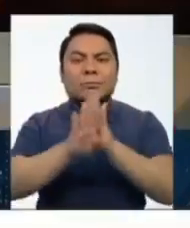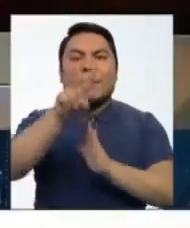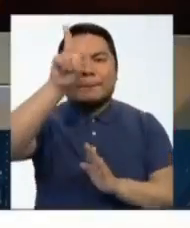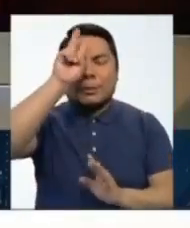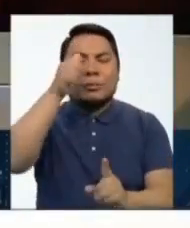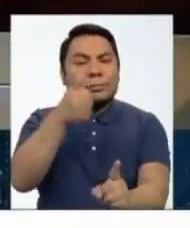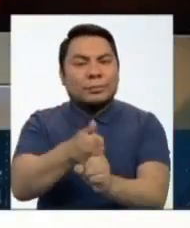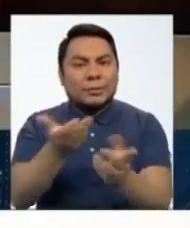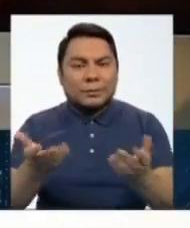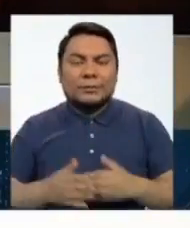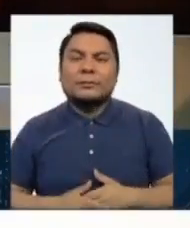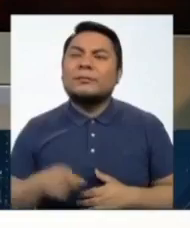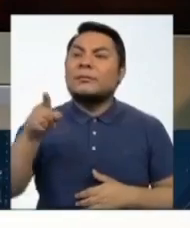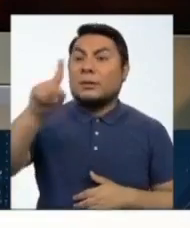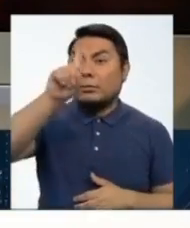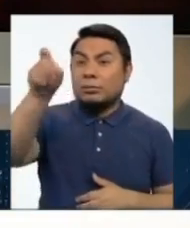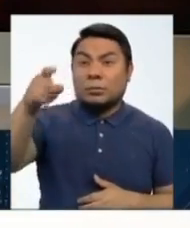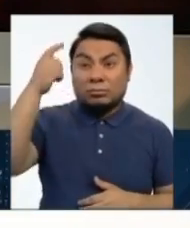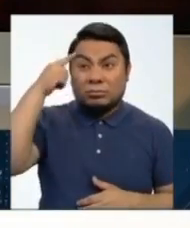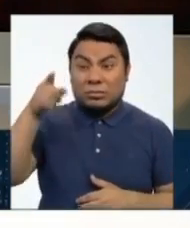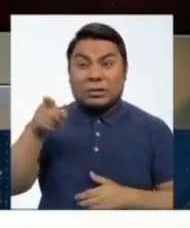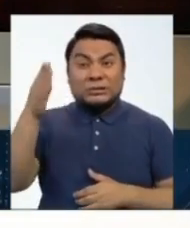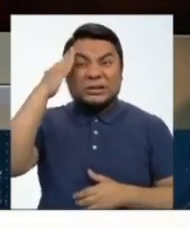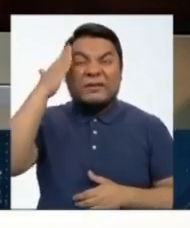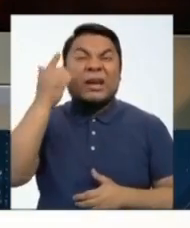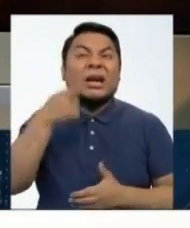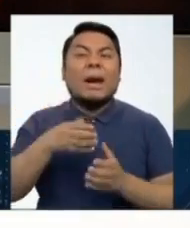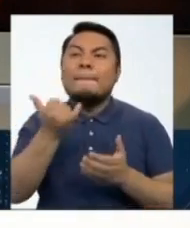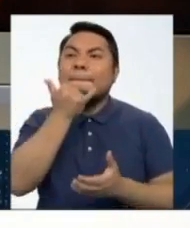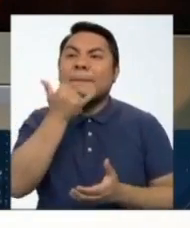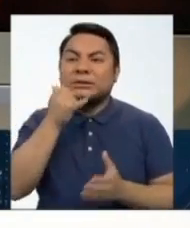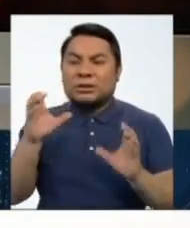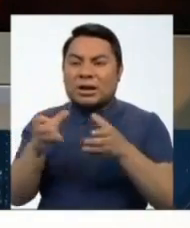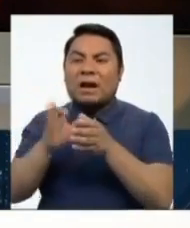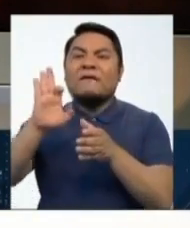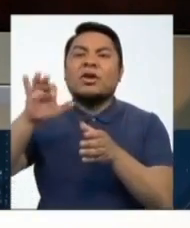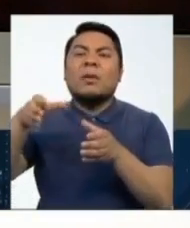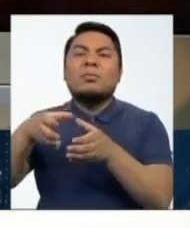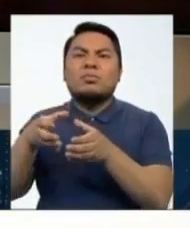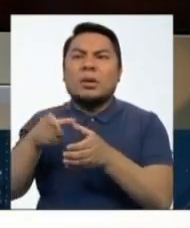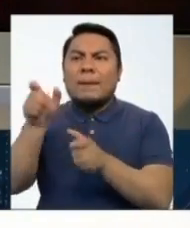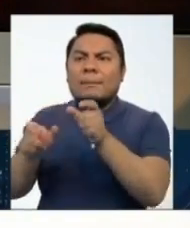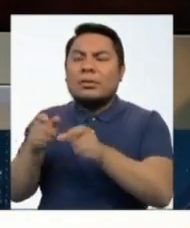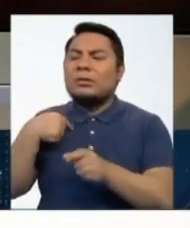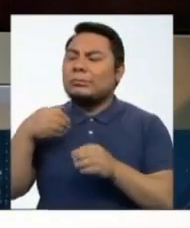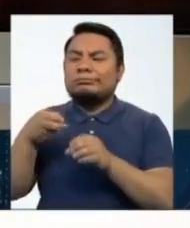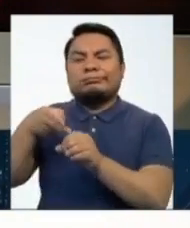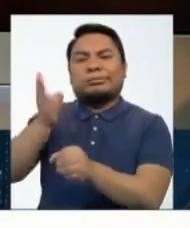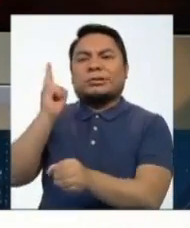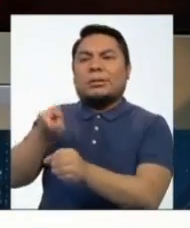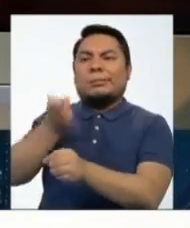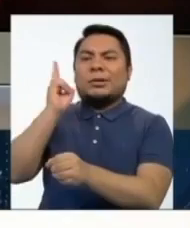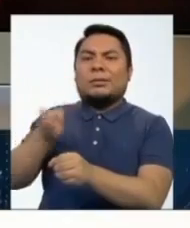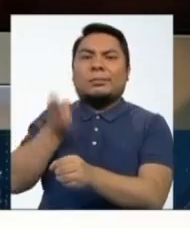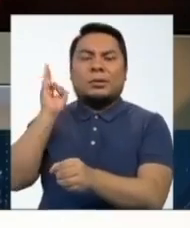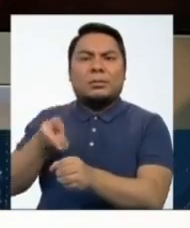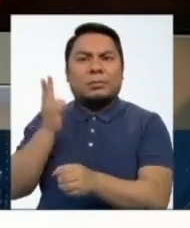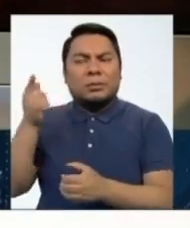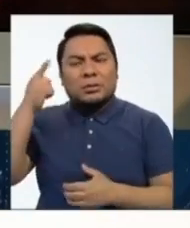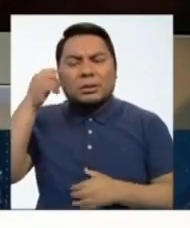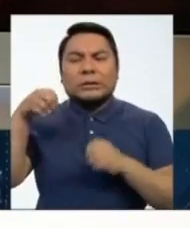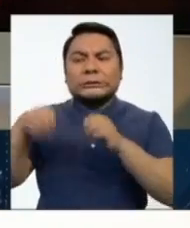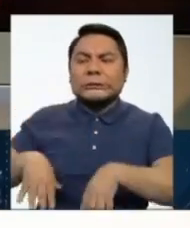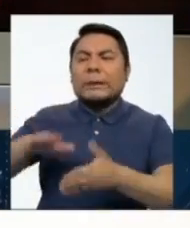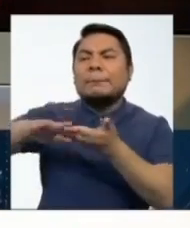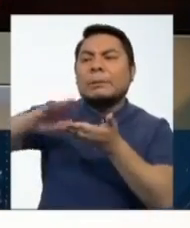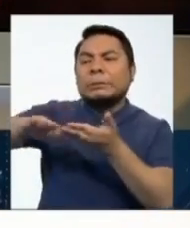usted de lo que está ocurriendo dentro de Fuerza Popular al respecto? Porque hay congresistas que ya están pidiendo licencia o esos son los trascendidos. Se habla incluso de miembros de